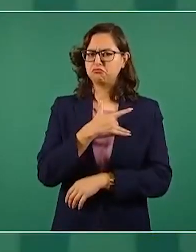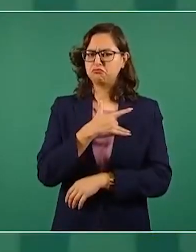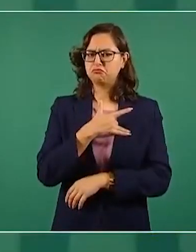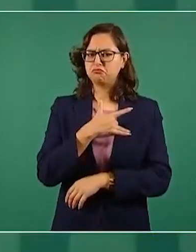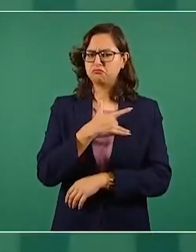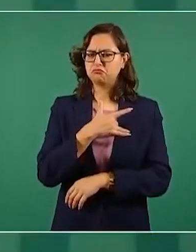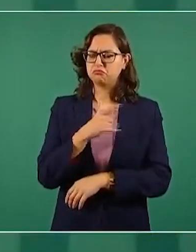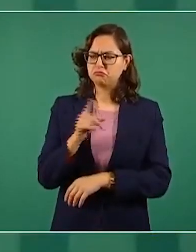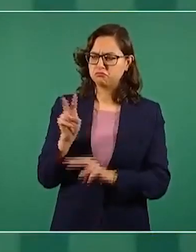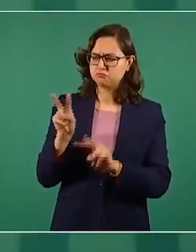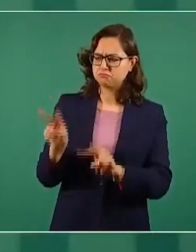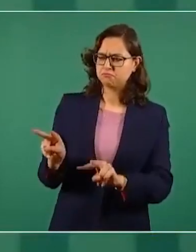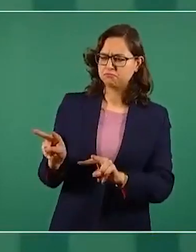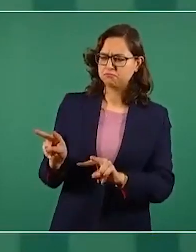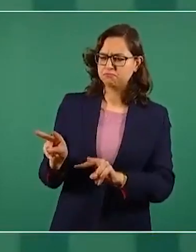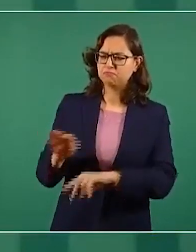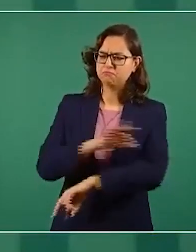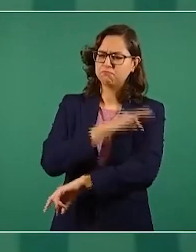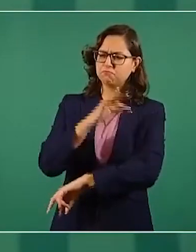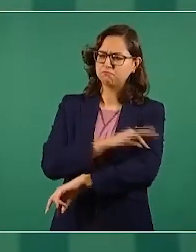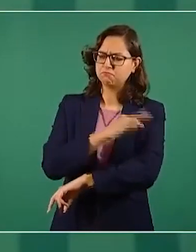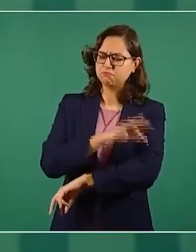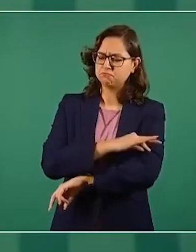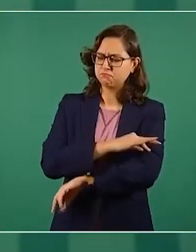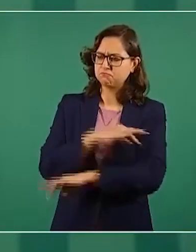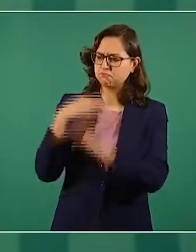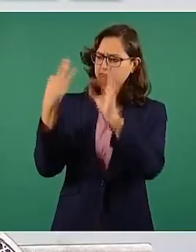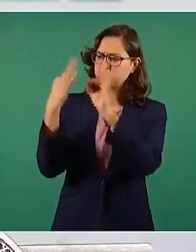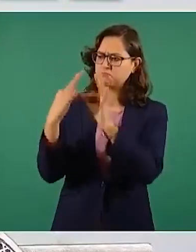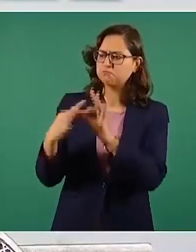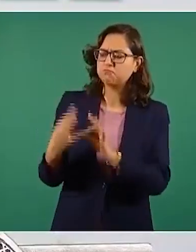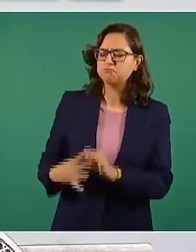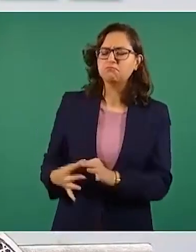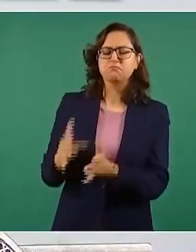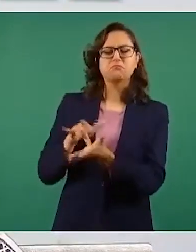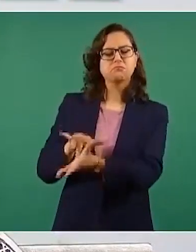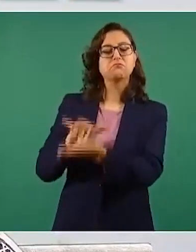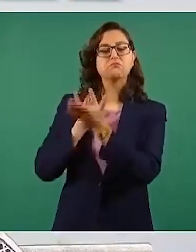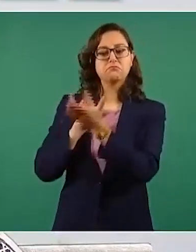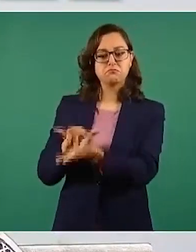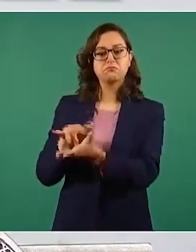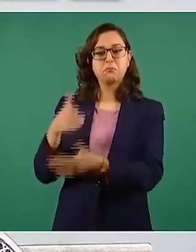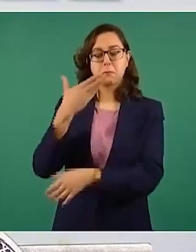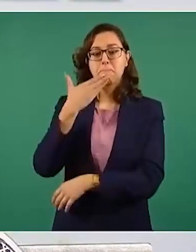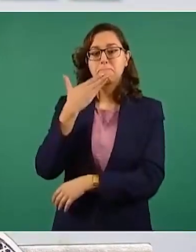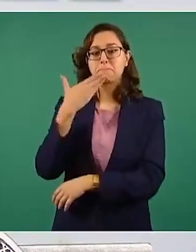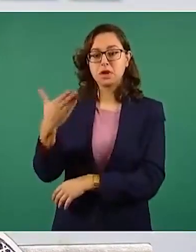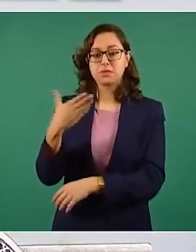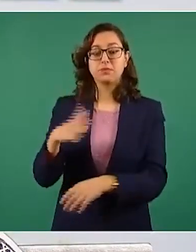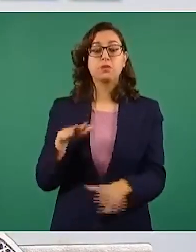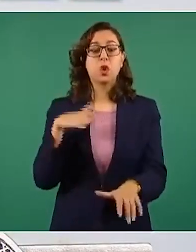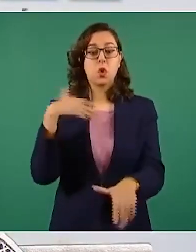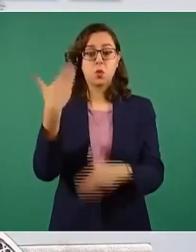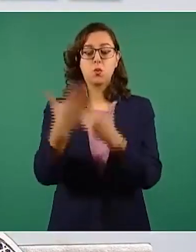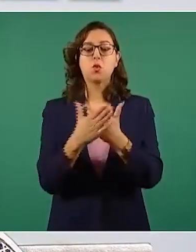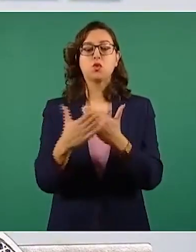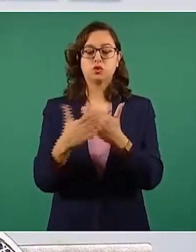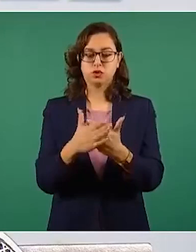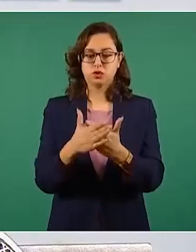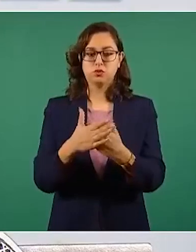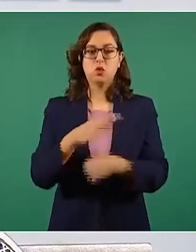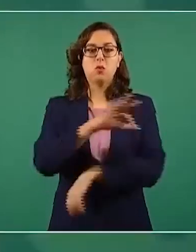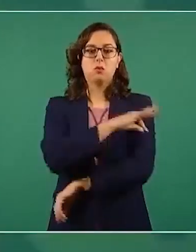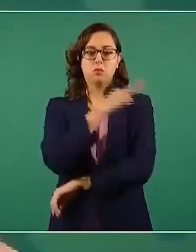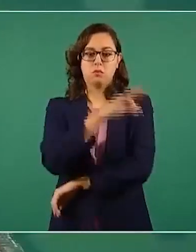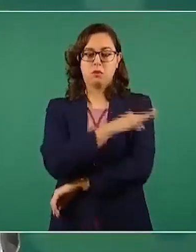inmunización o vacunación y, por lo tanto, nos anunció que se van a enviar esas vacunas que